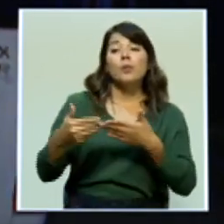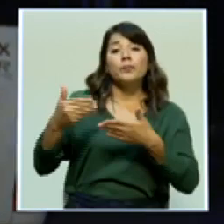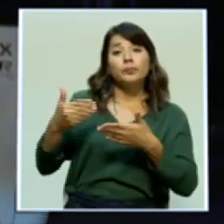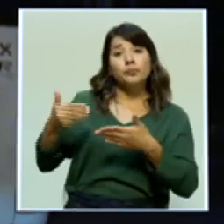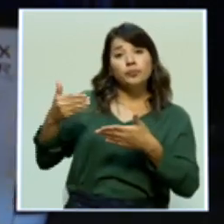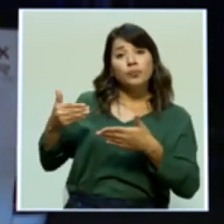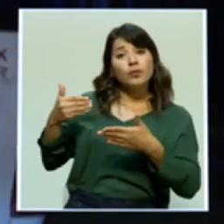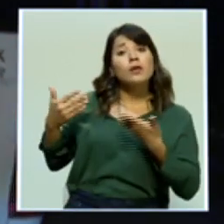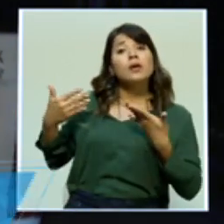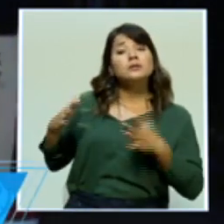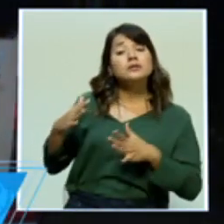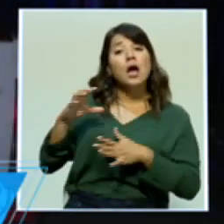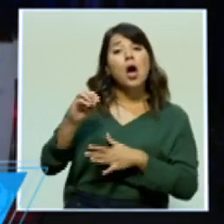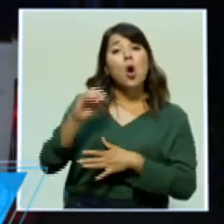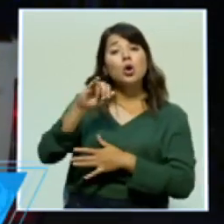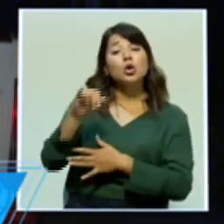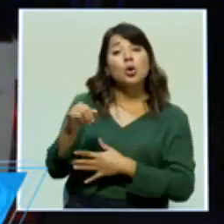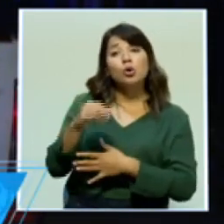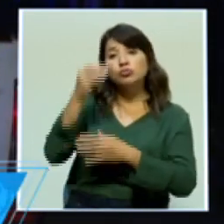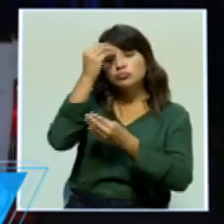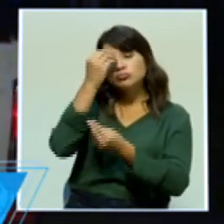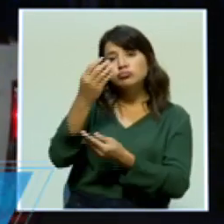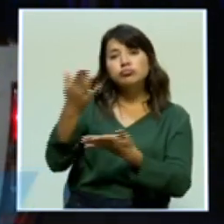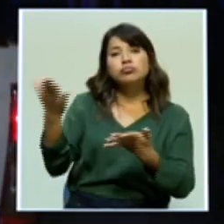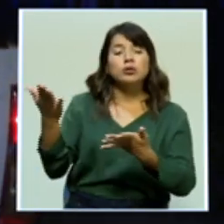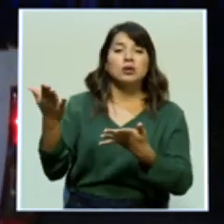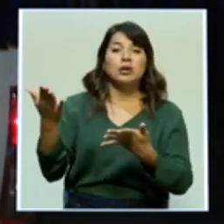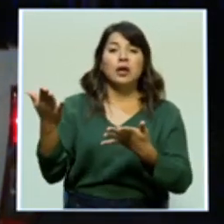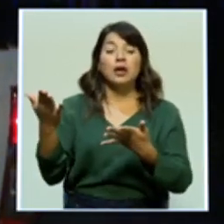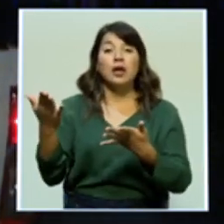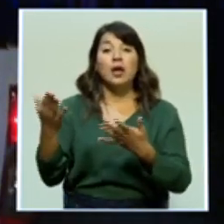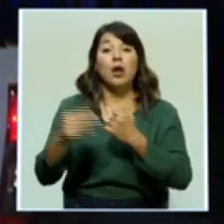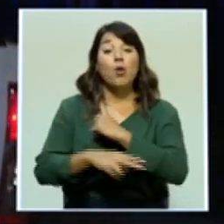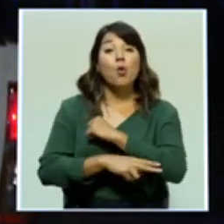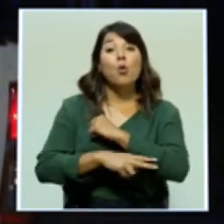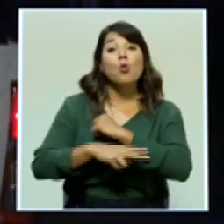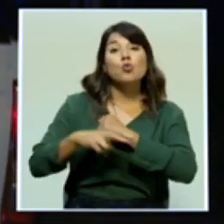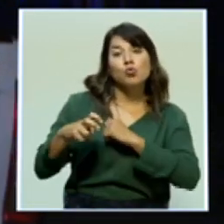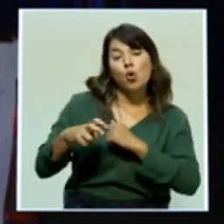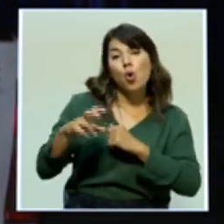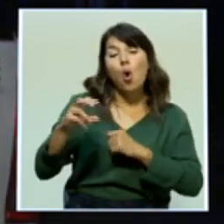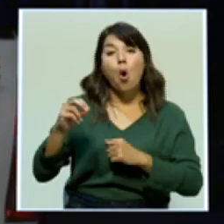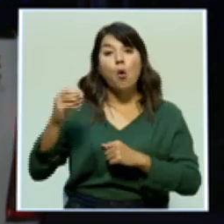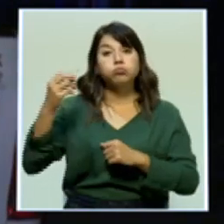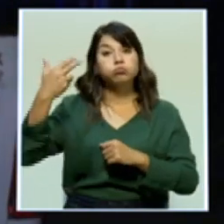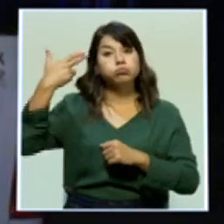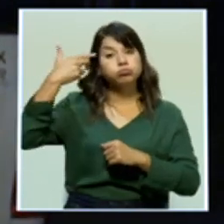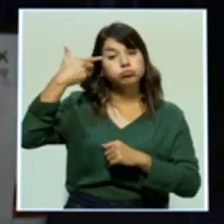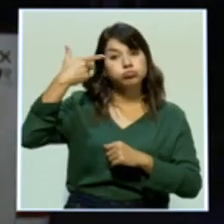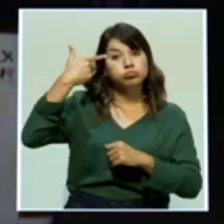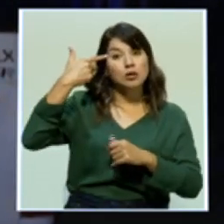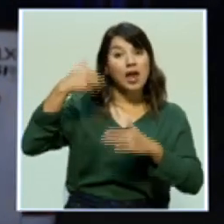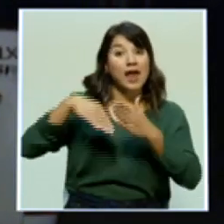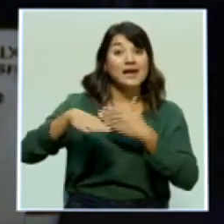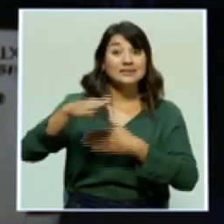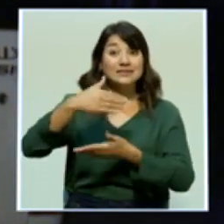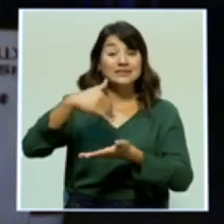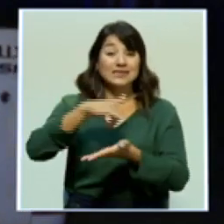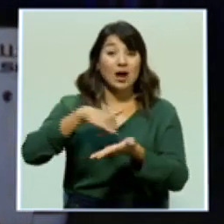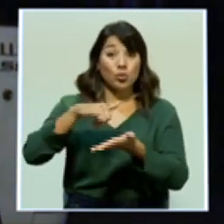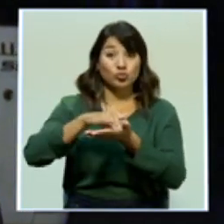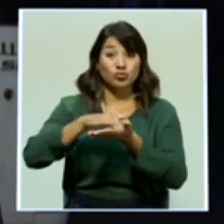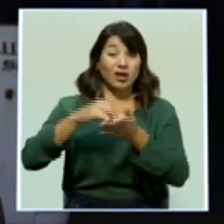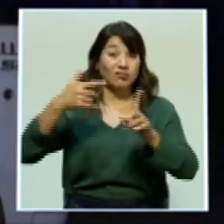ya el OIJ dio a conocer que los delitos o los asaltos en San José disminuyeron un 50